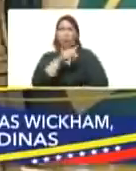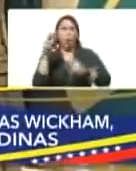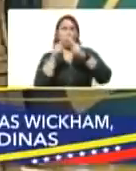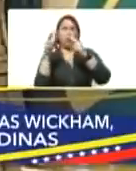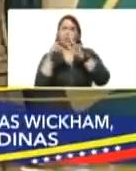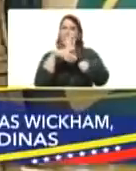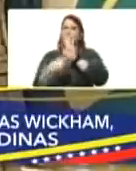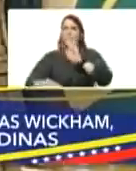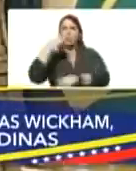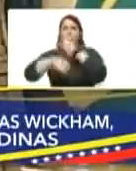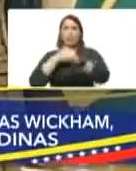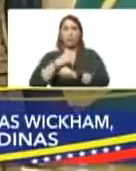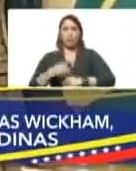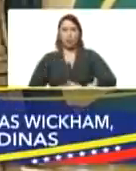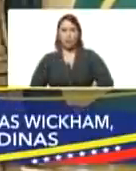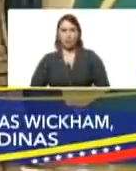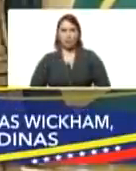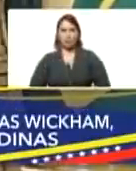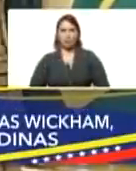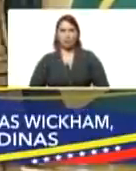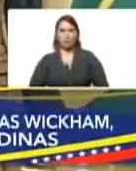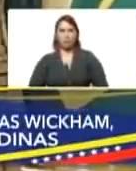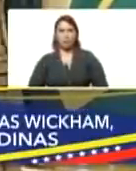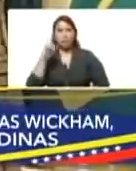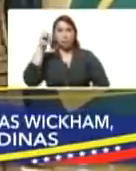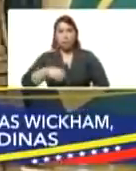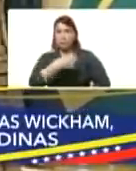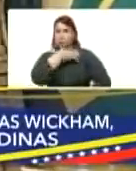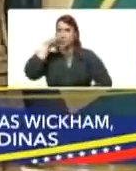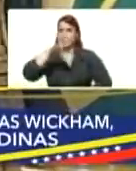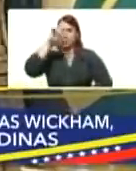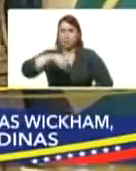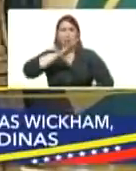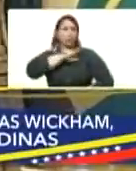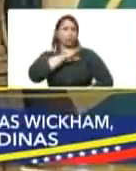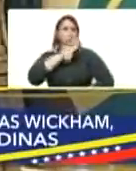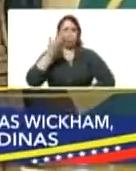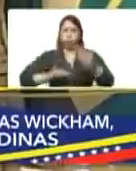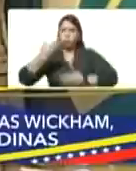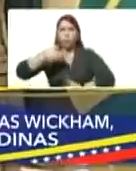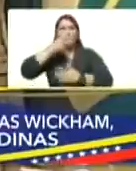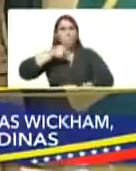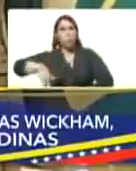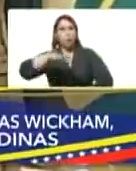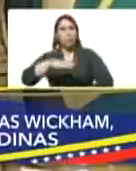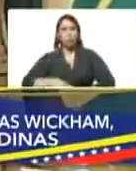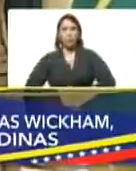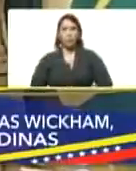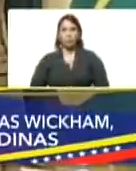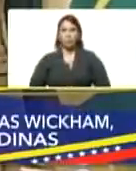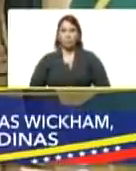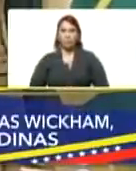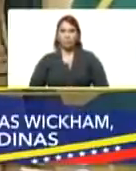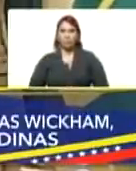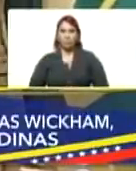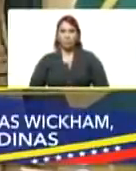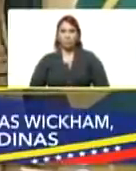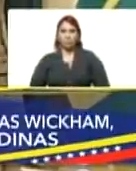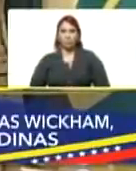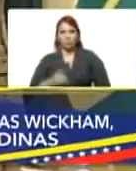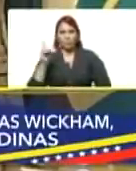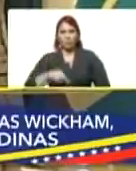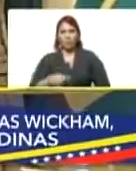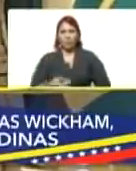internacional y la soberanía y autodeterminación de los pueblos. Y se fueron al